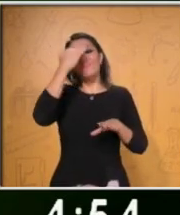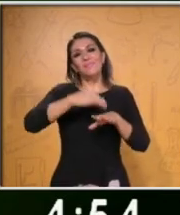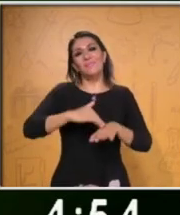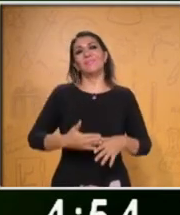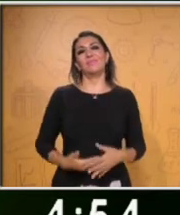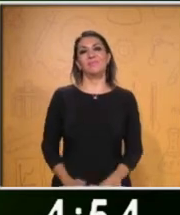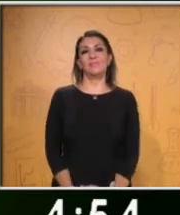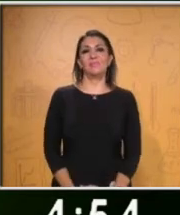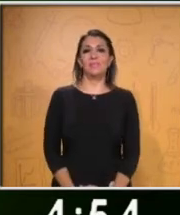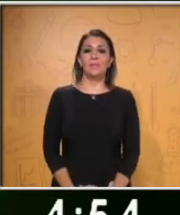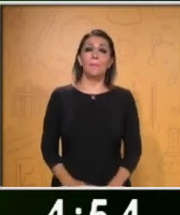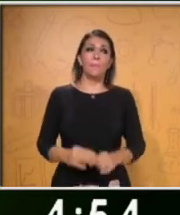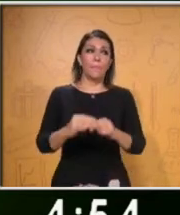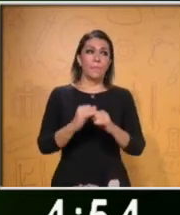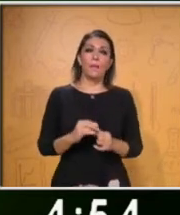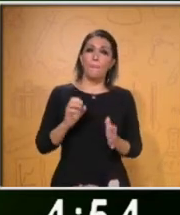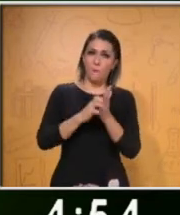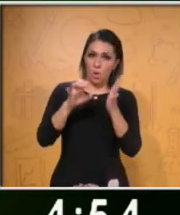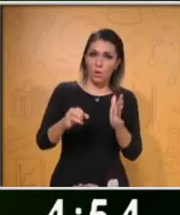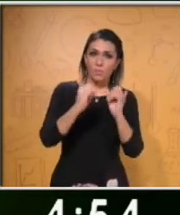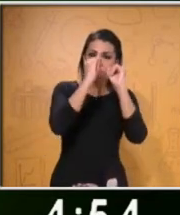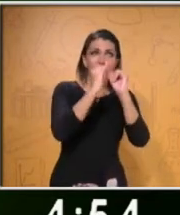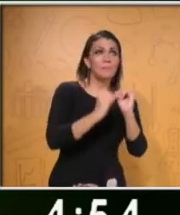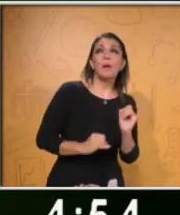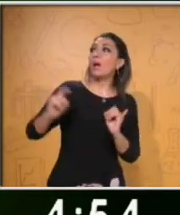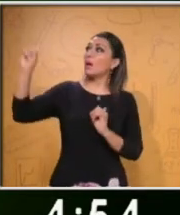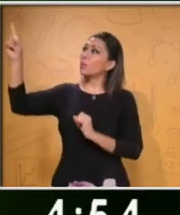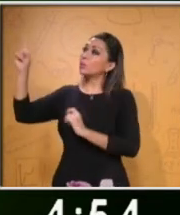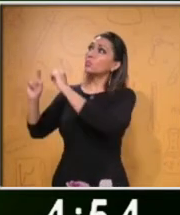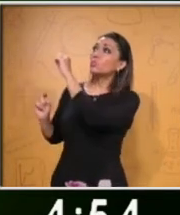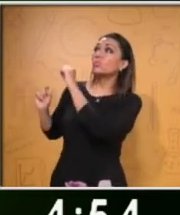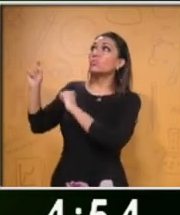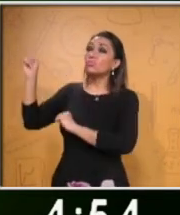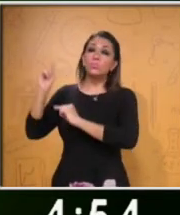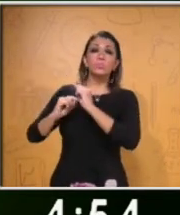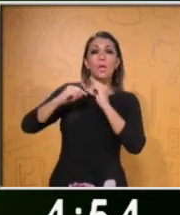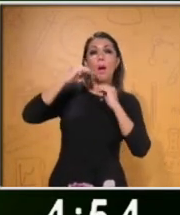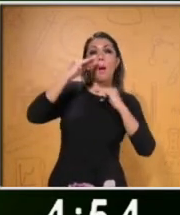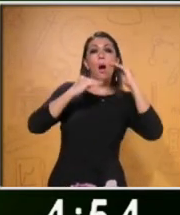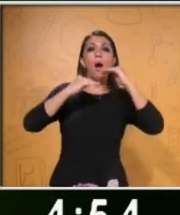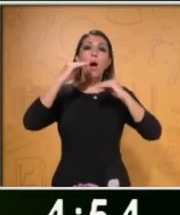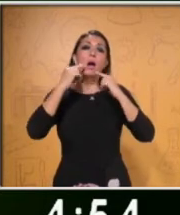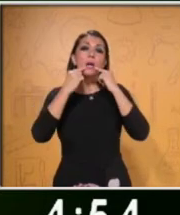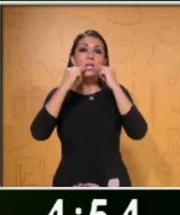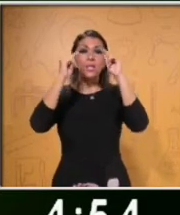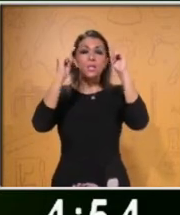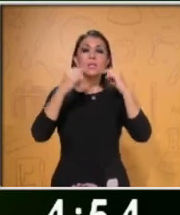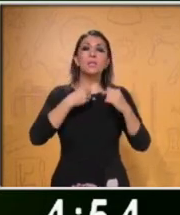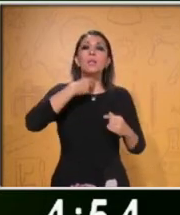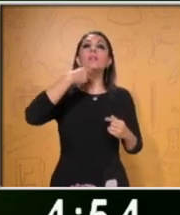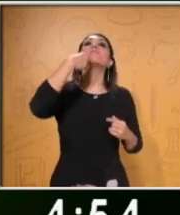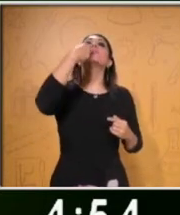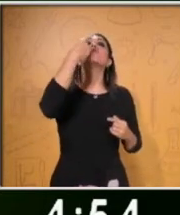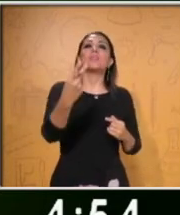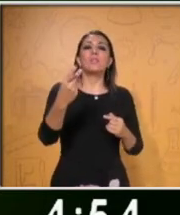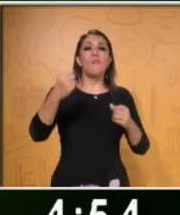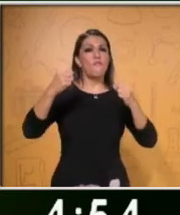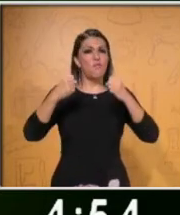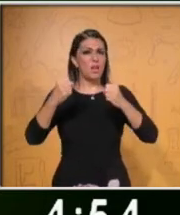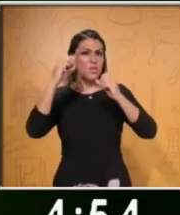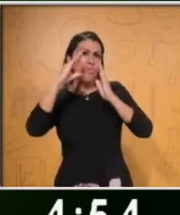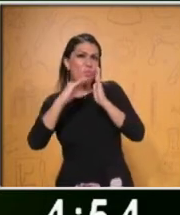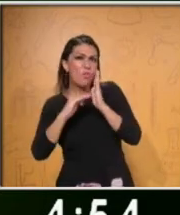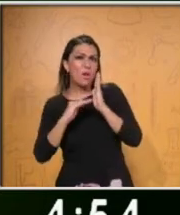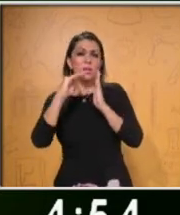Imágenes de playas y ríos cubiertos de residuos plásticos. El volumen de la voz, la intensidad con la que se pronuncian algunas